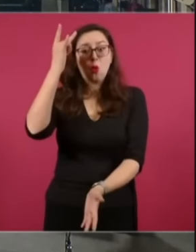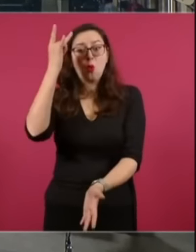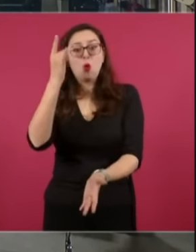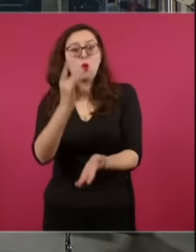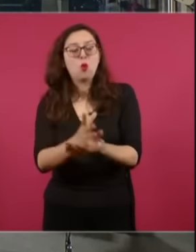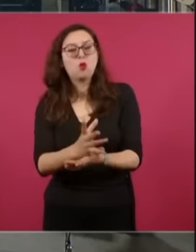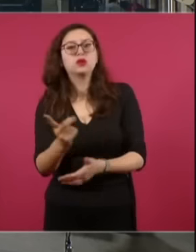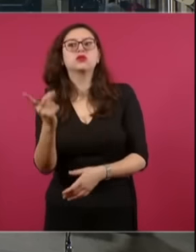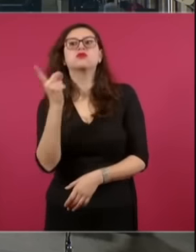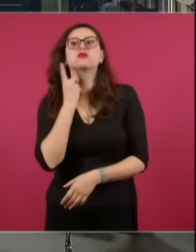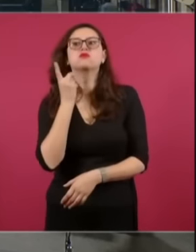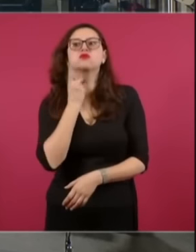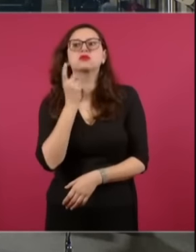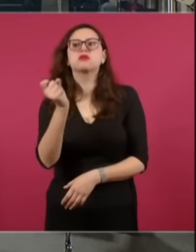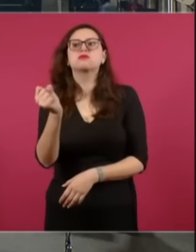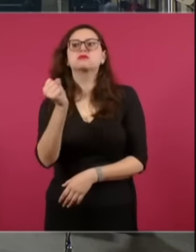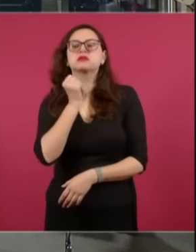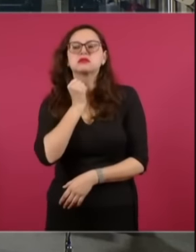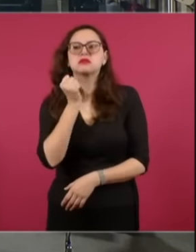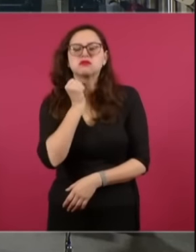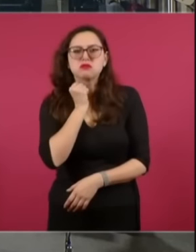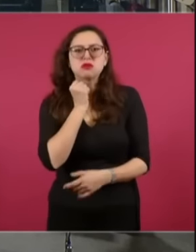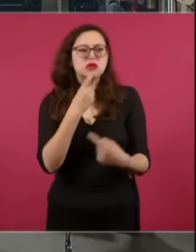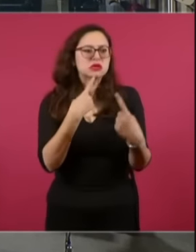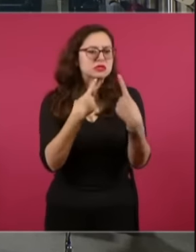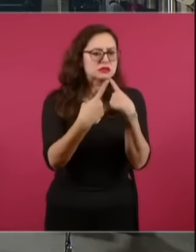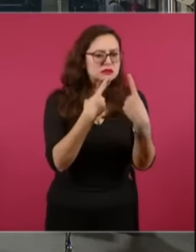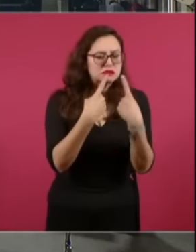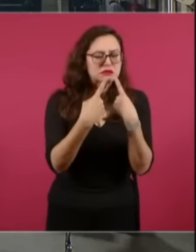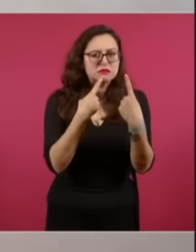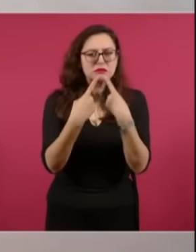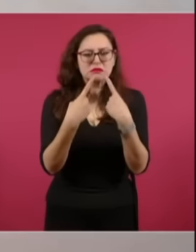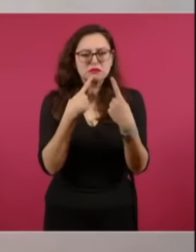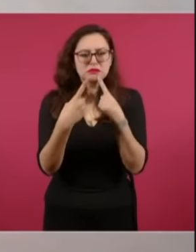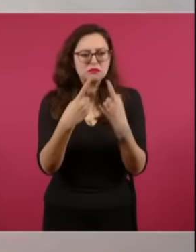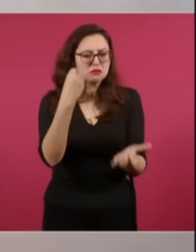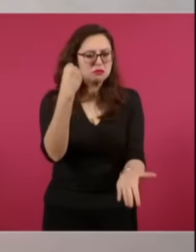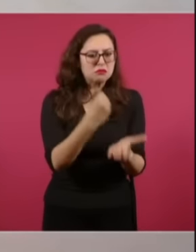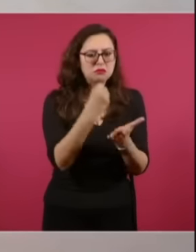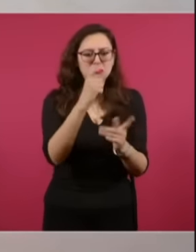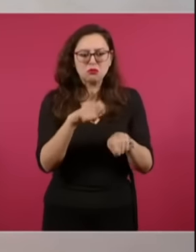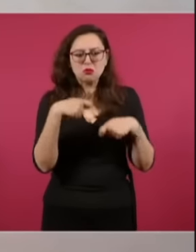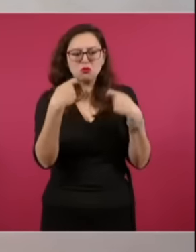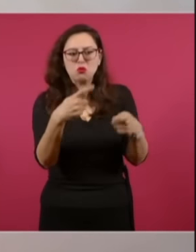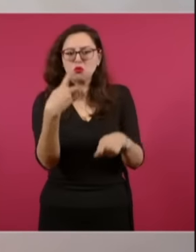discutir, aprobar las leyes de ningún otro poder.